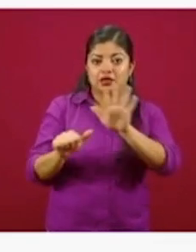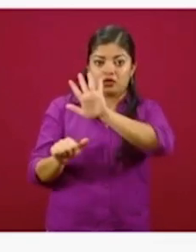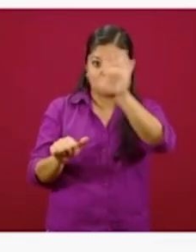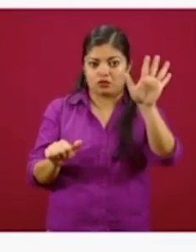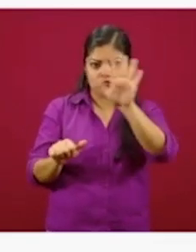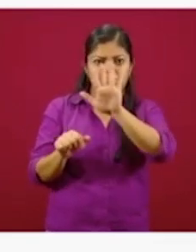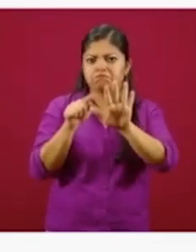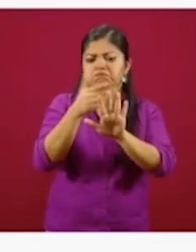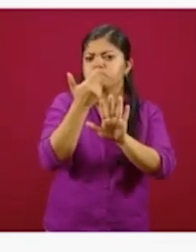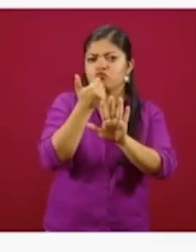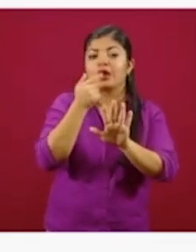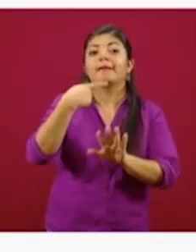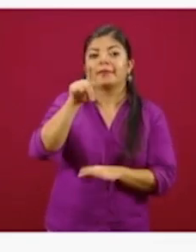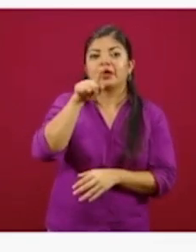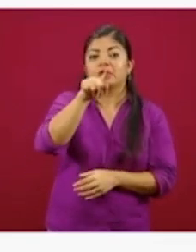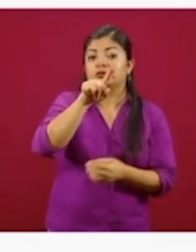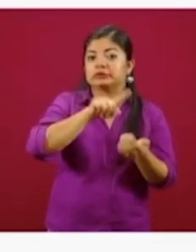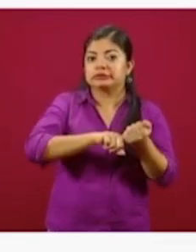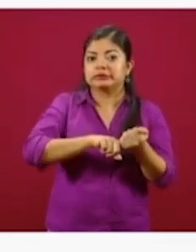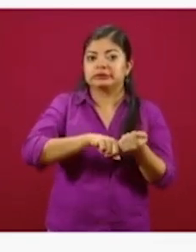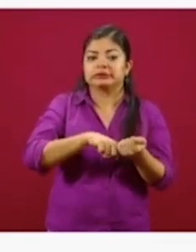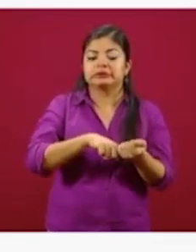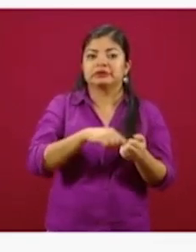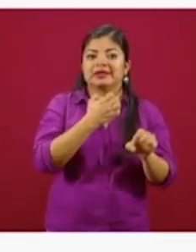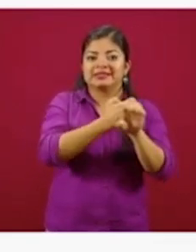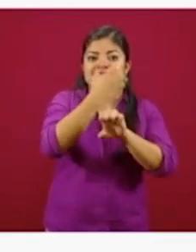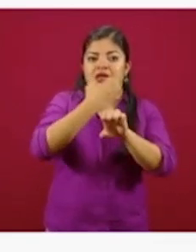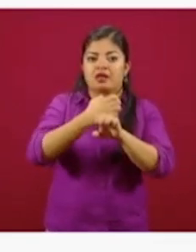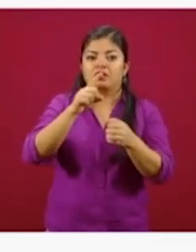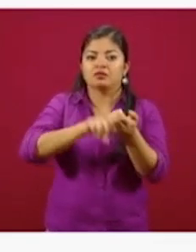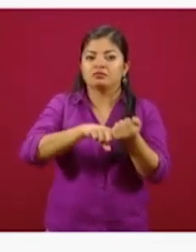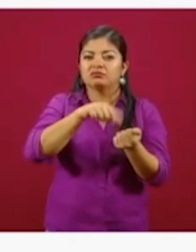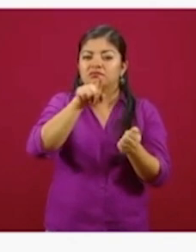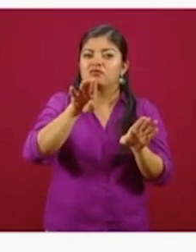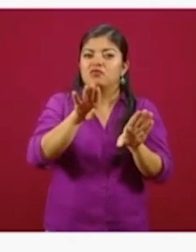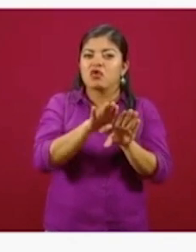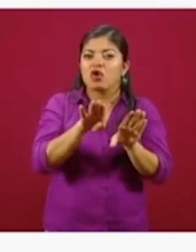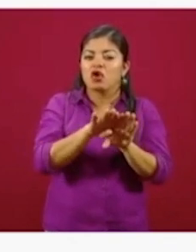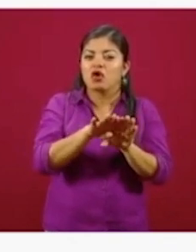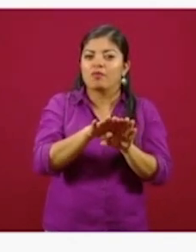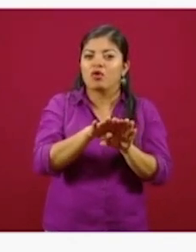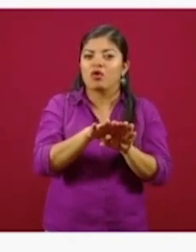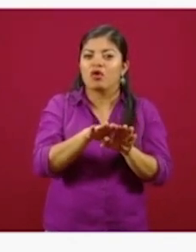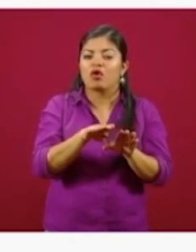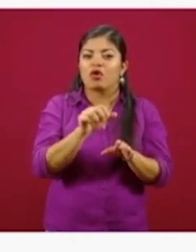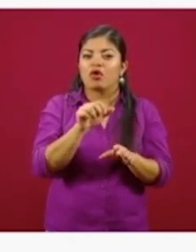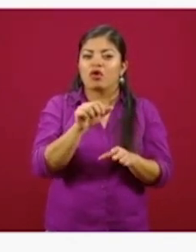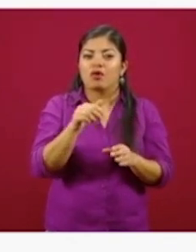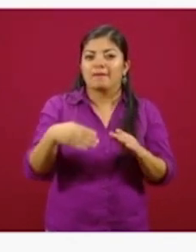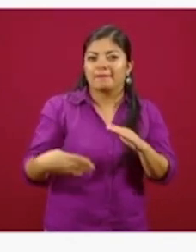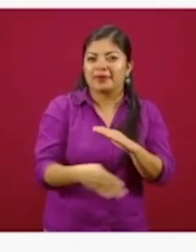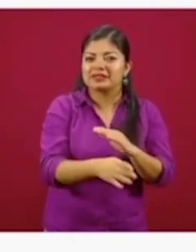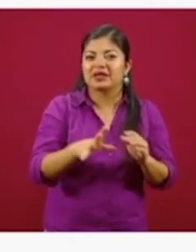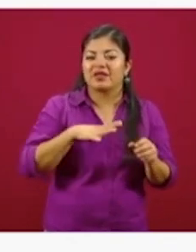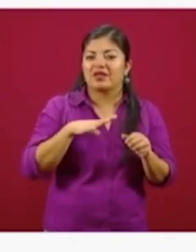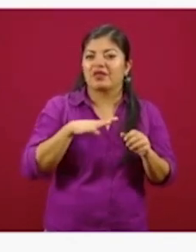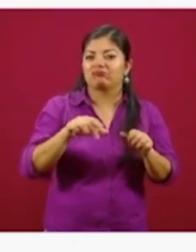todas, prácticamente todas las entidades federativas tienen al menos algún tipo de actividad, principalmente acuícola o pesquera.